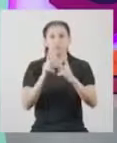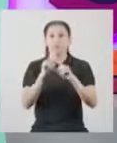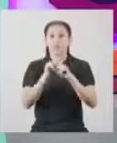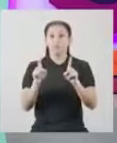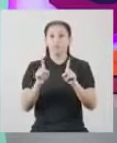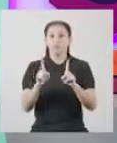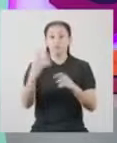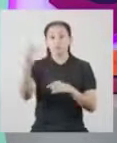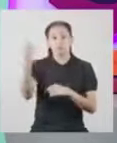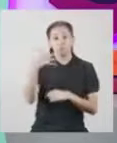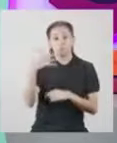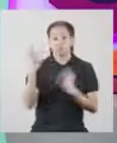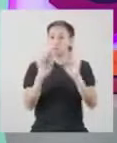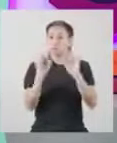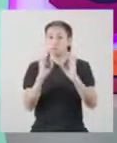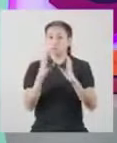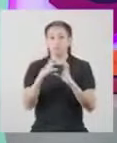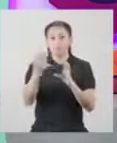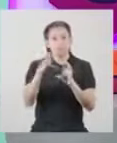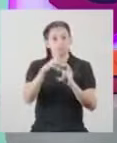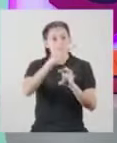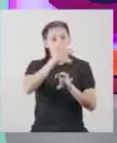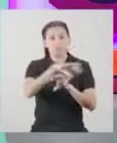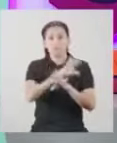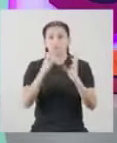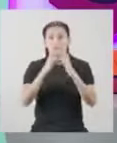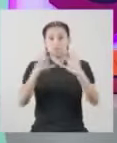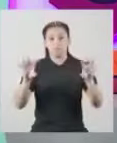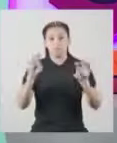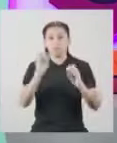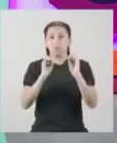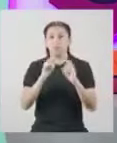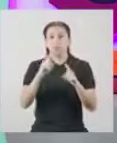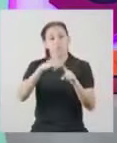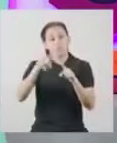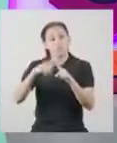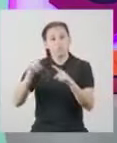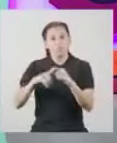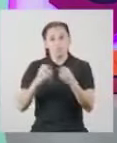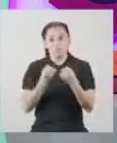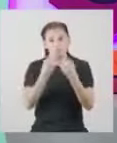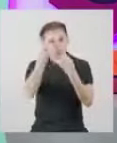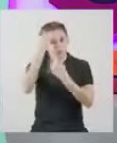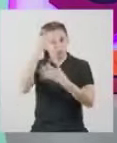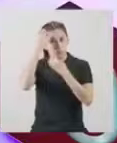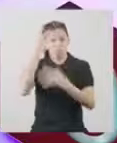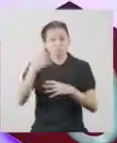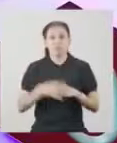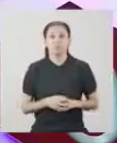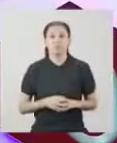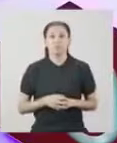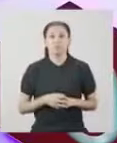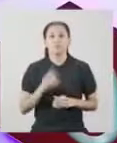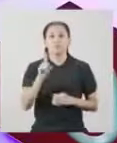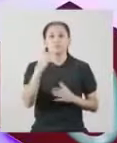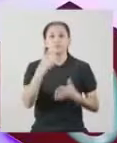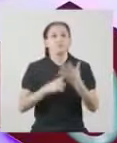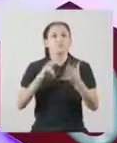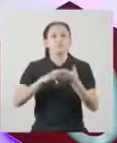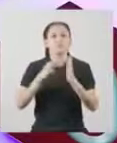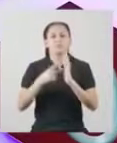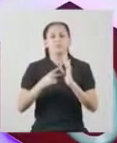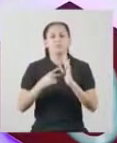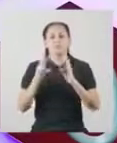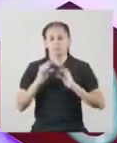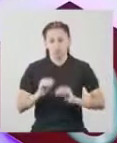Exacto Pero no nos dicen nada acerca de la dispersión, separación o variabilidad de los datos ¿Y eso qué